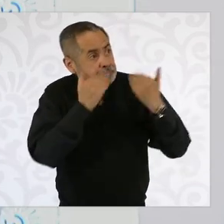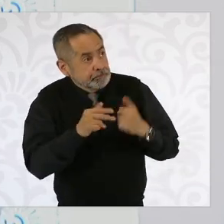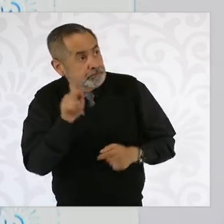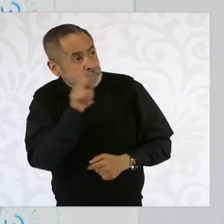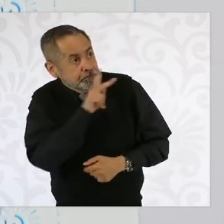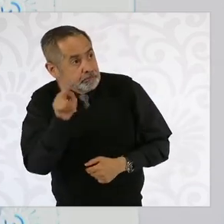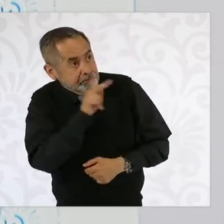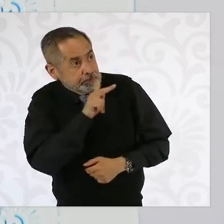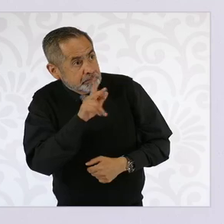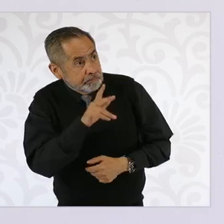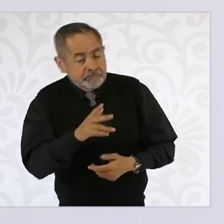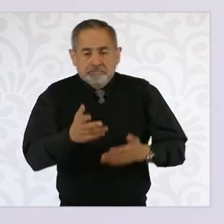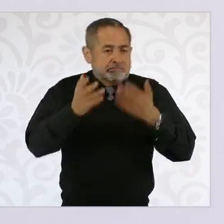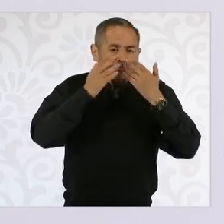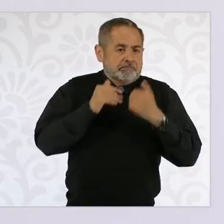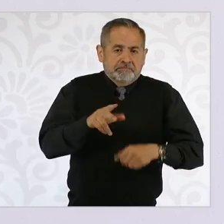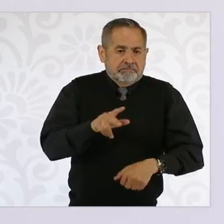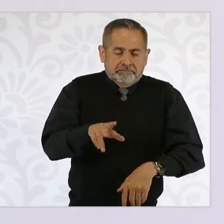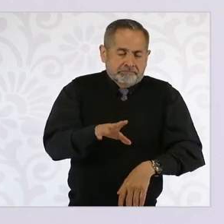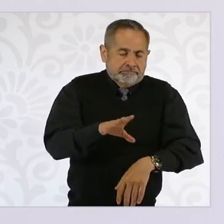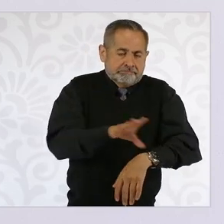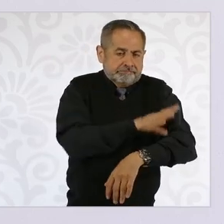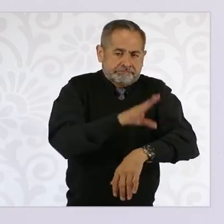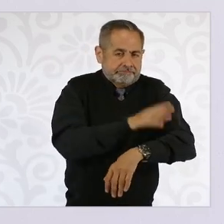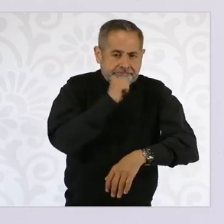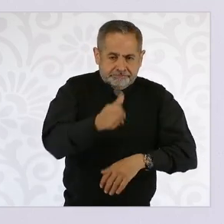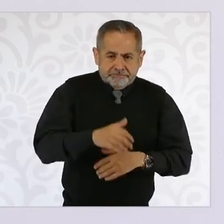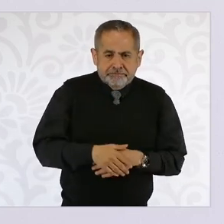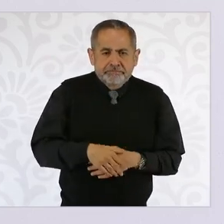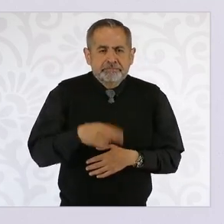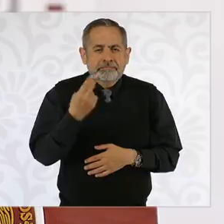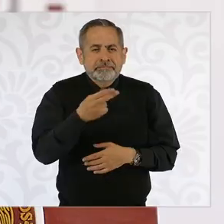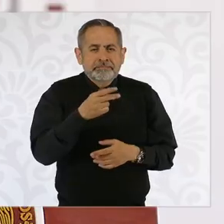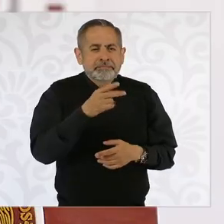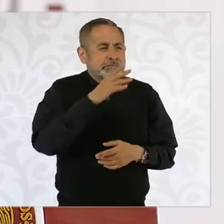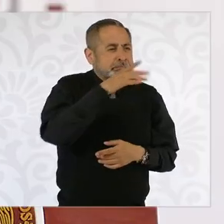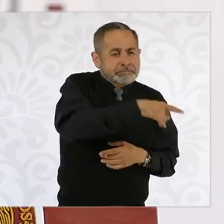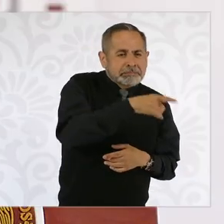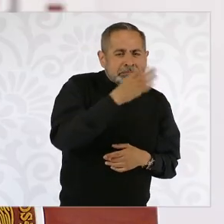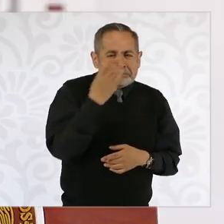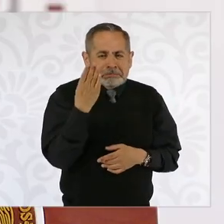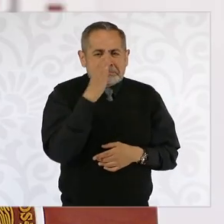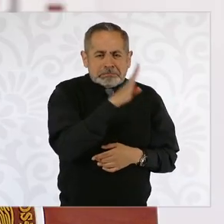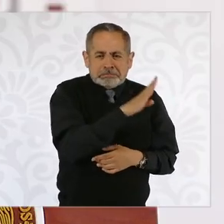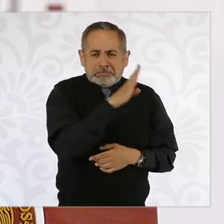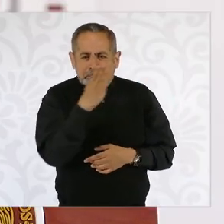viento más que aire no genera. Entonces, les llaman intermitentes.